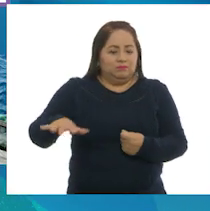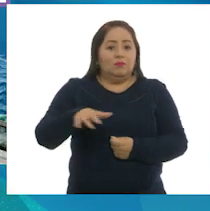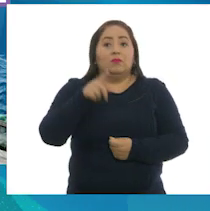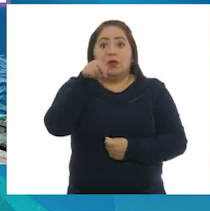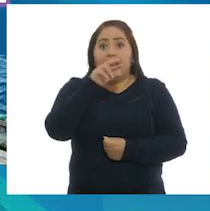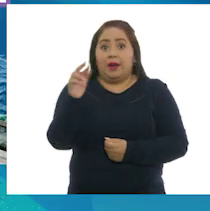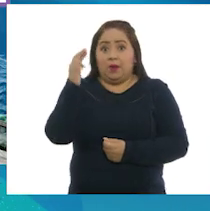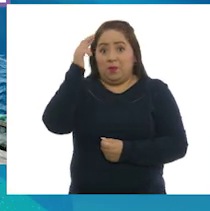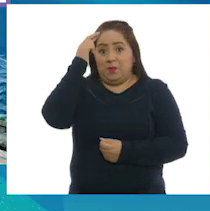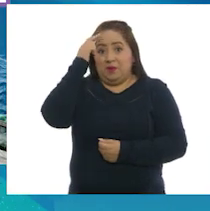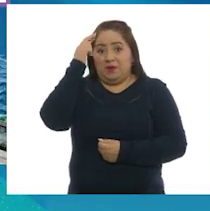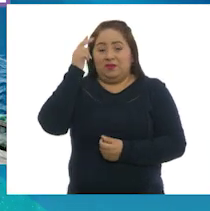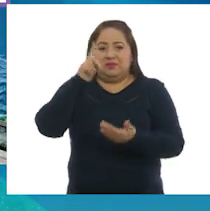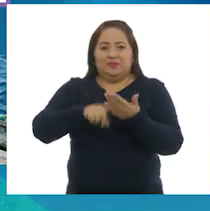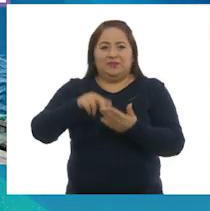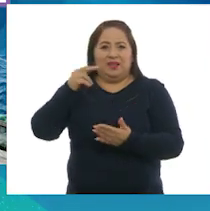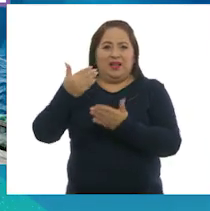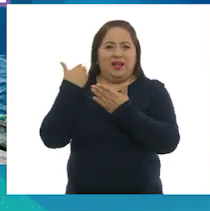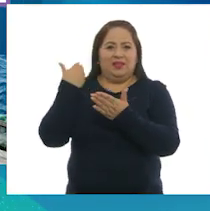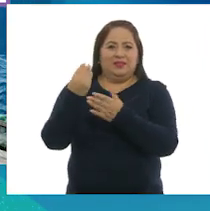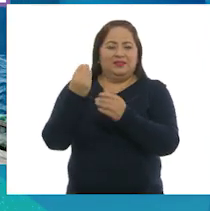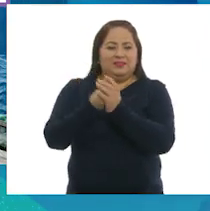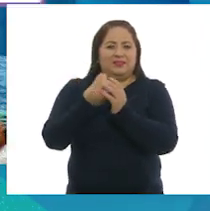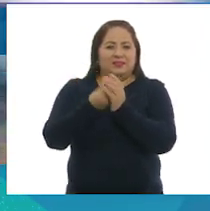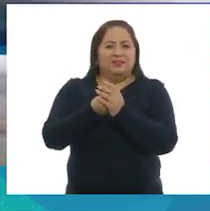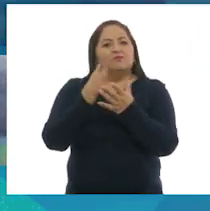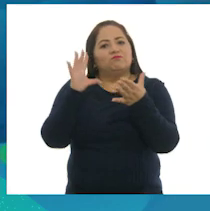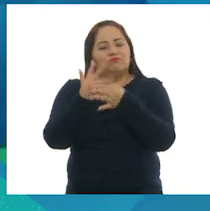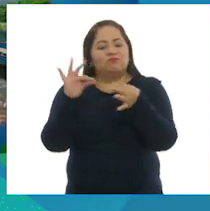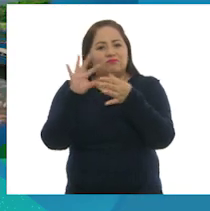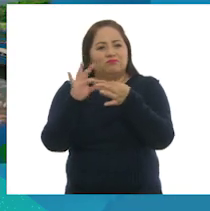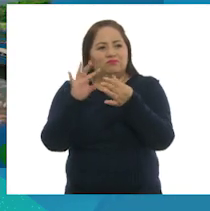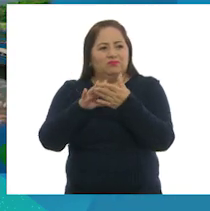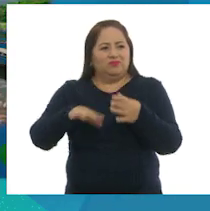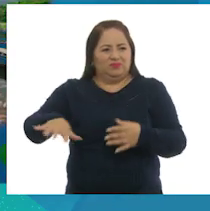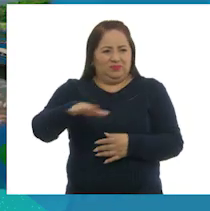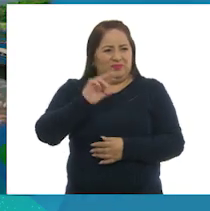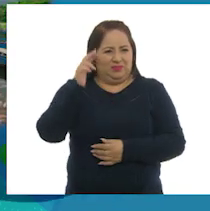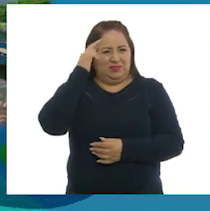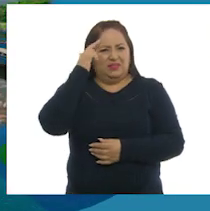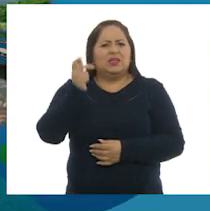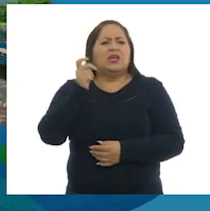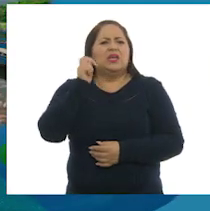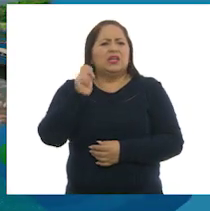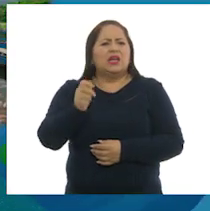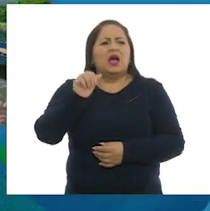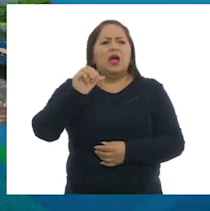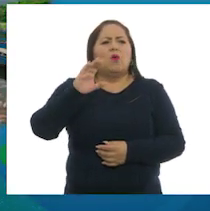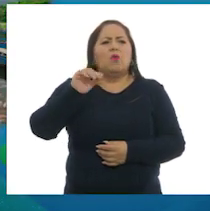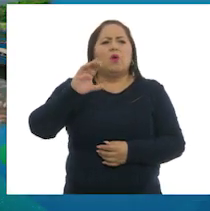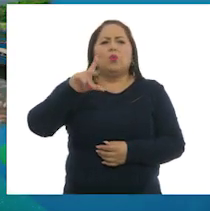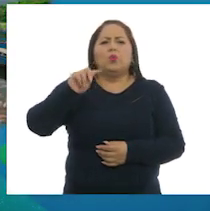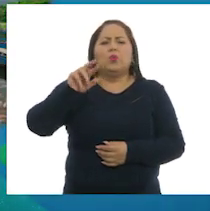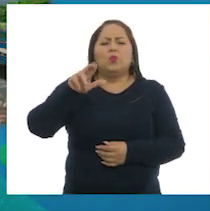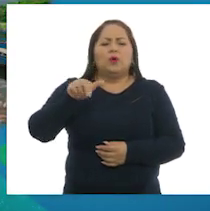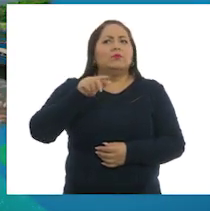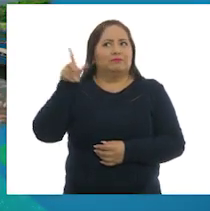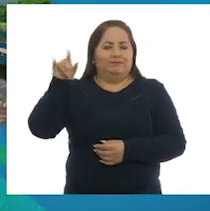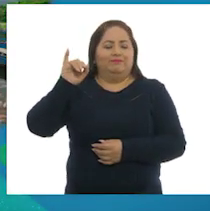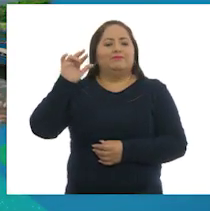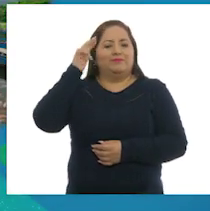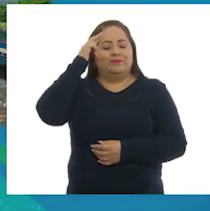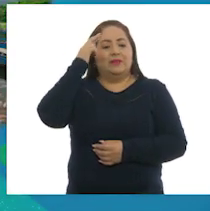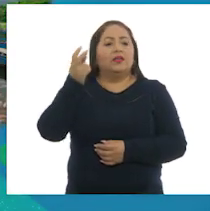¿recuerdas que la sesión anterior hablamos sobre la acuacultura y en qué consiste la arisa? Claro que lo recuerdo.